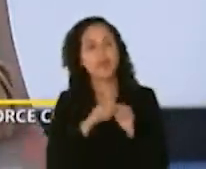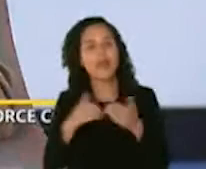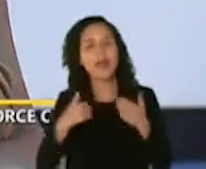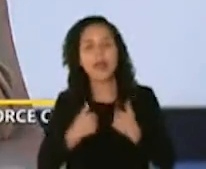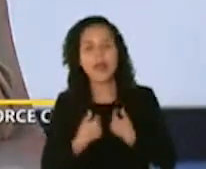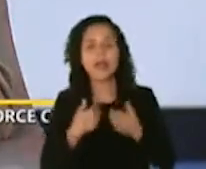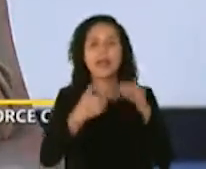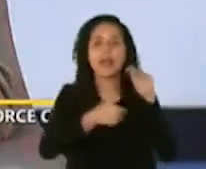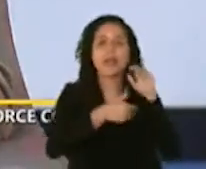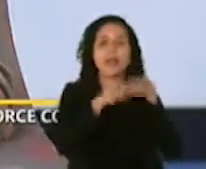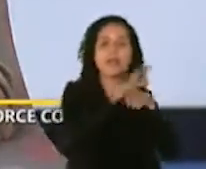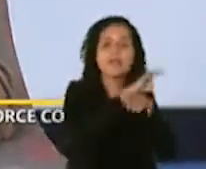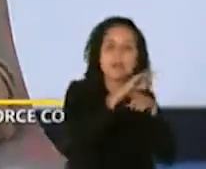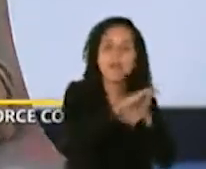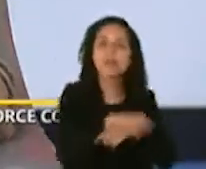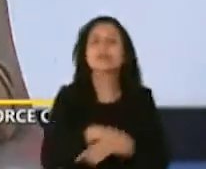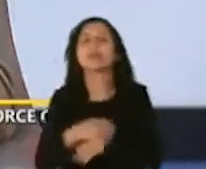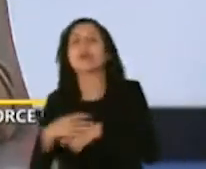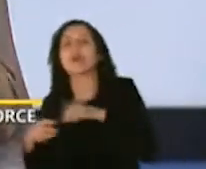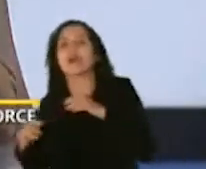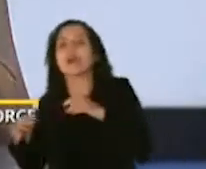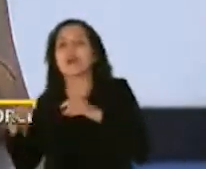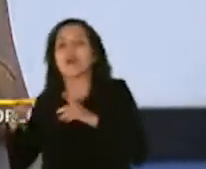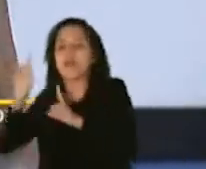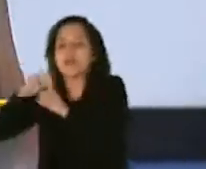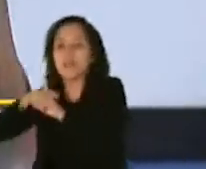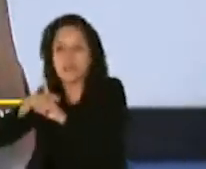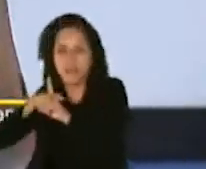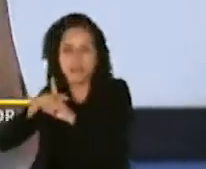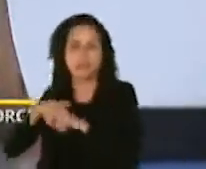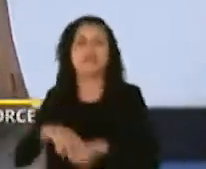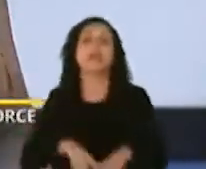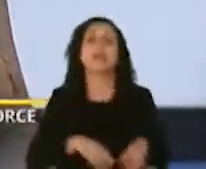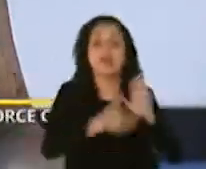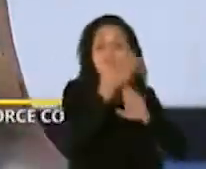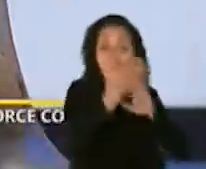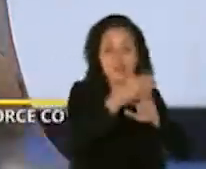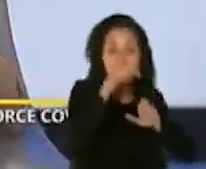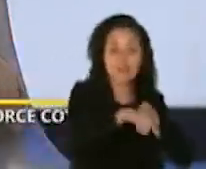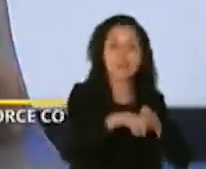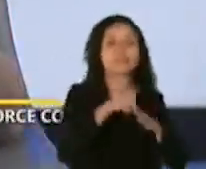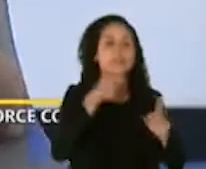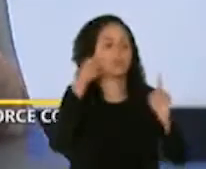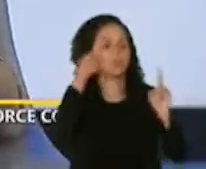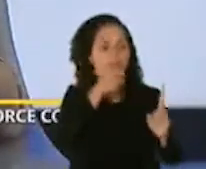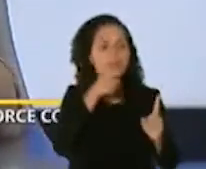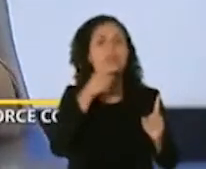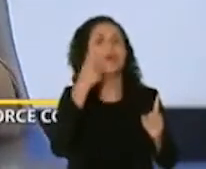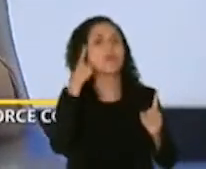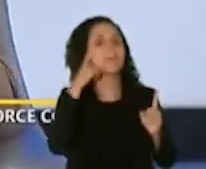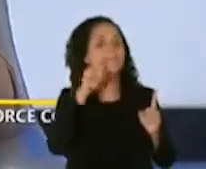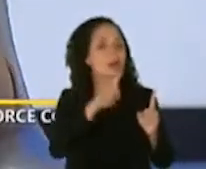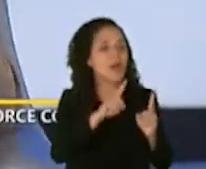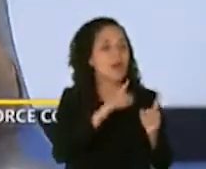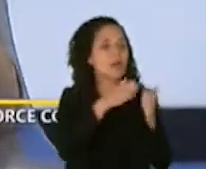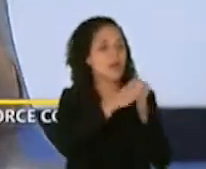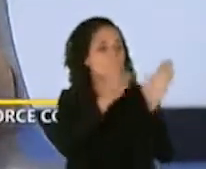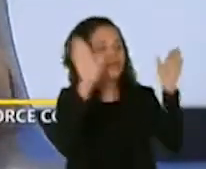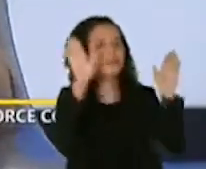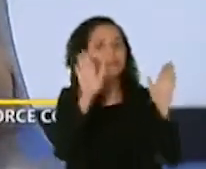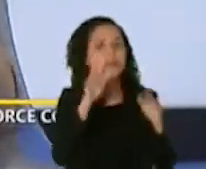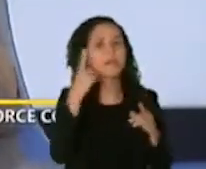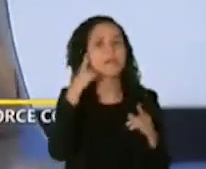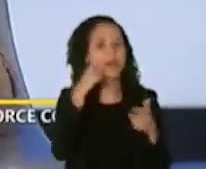eficacia y hay otra cosa que se llama efectividad no son lo mismo la eficacia es lo que el fin común que tú persigues con la vacuna en base a unos